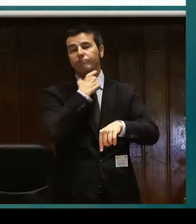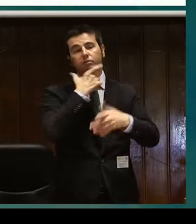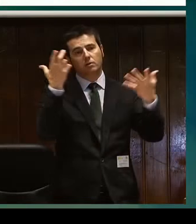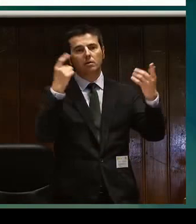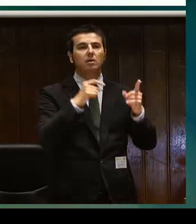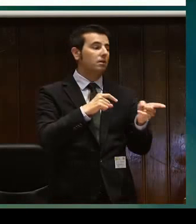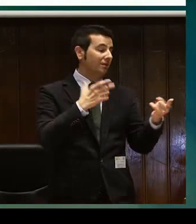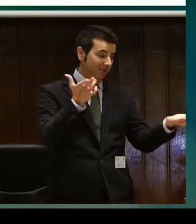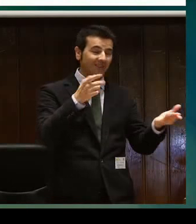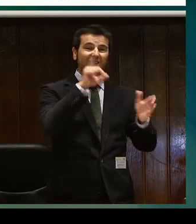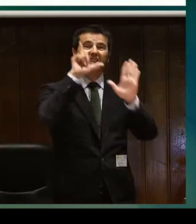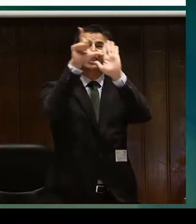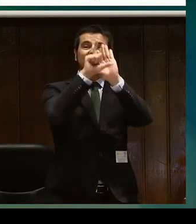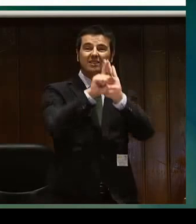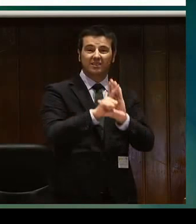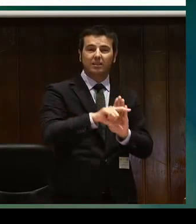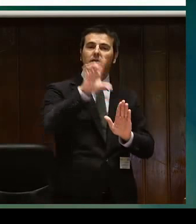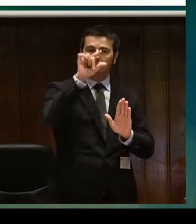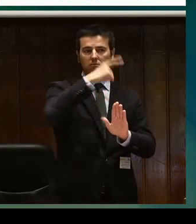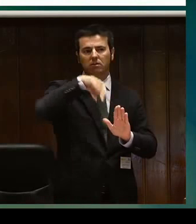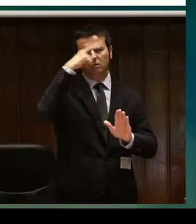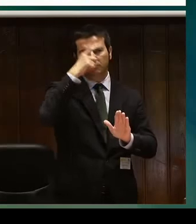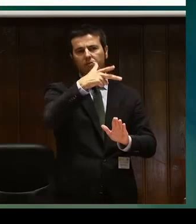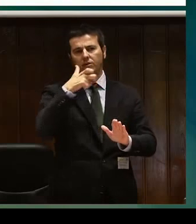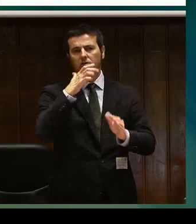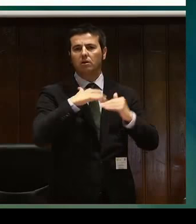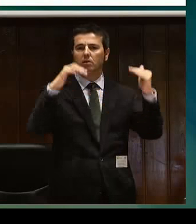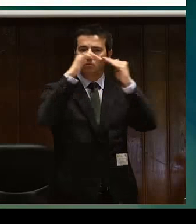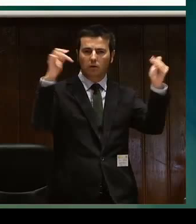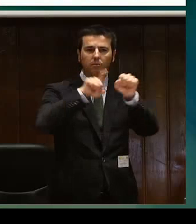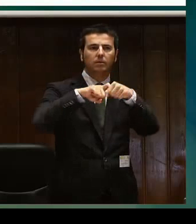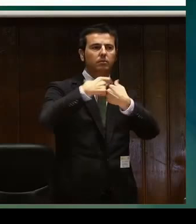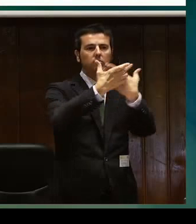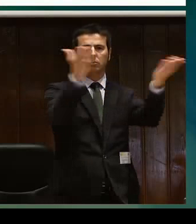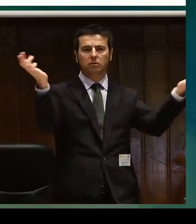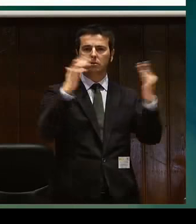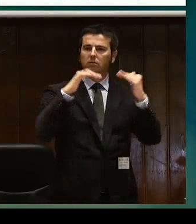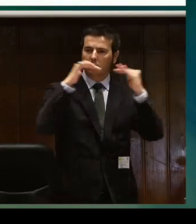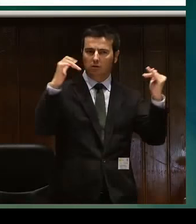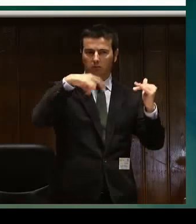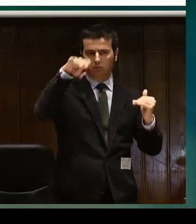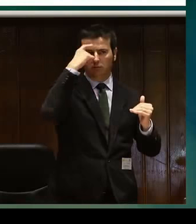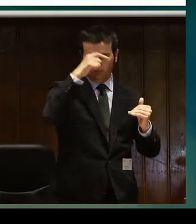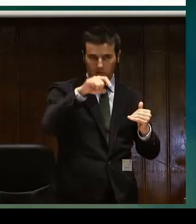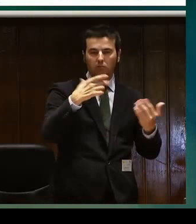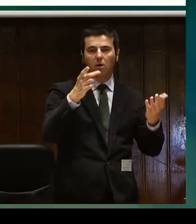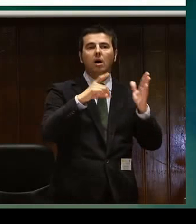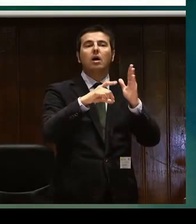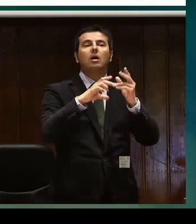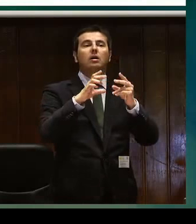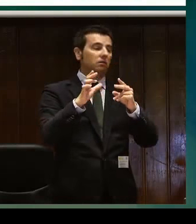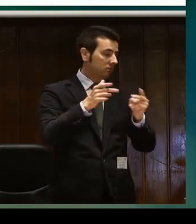No tenemos mucho tiempo y, bueno, quiero hablaros un poquito del marco legislativo